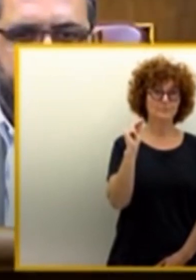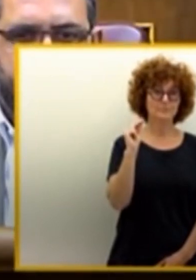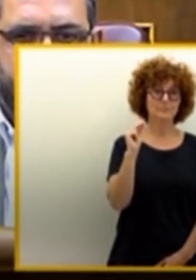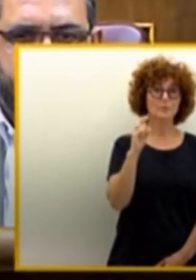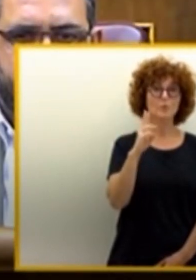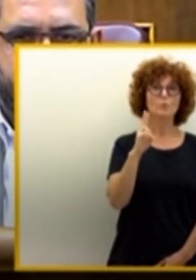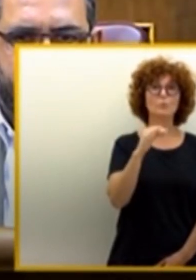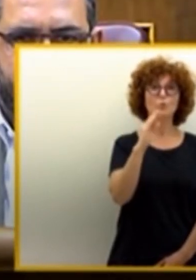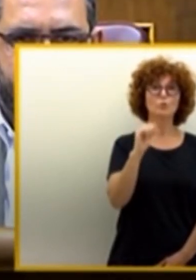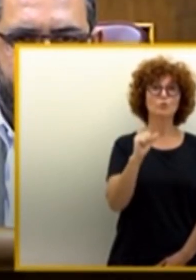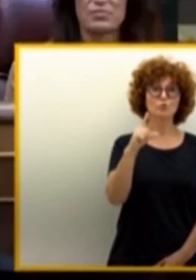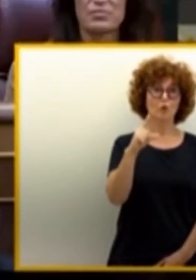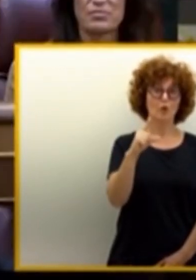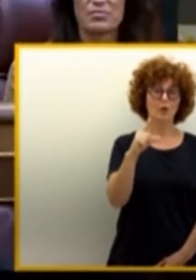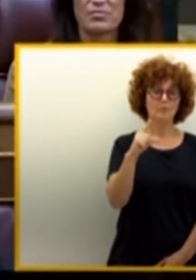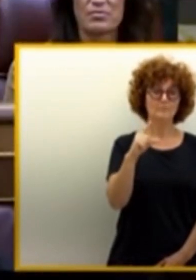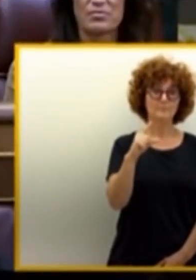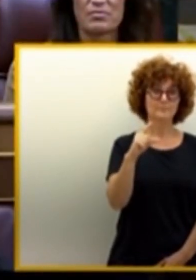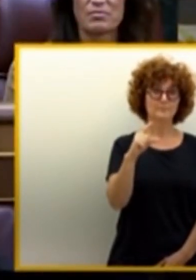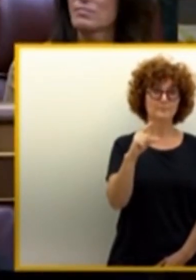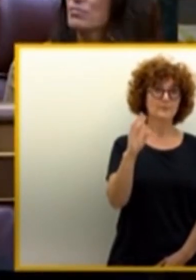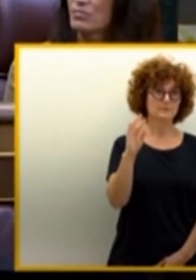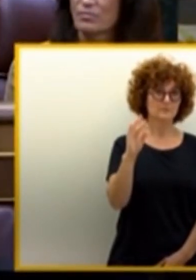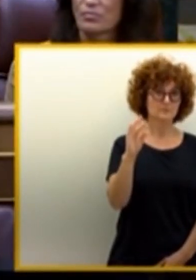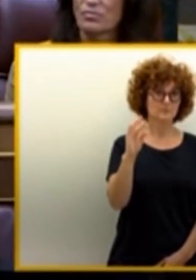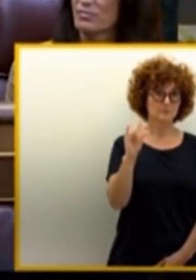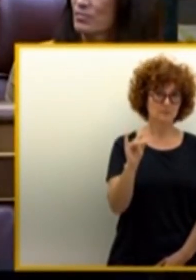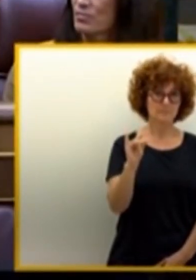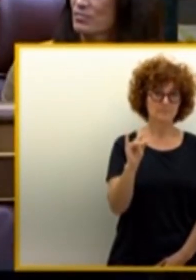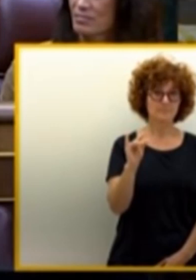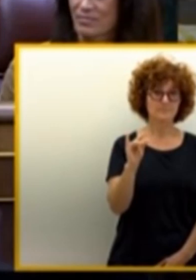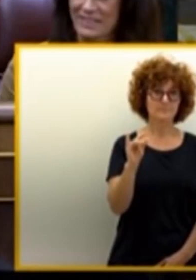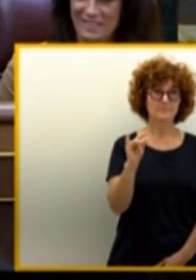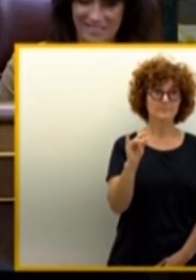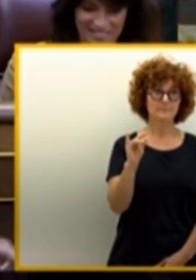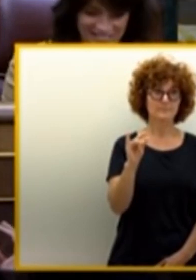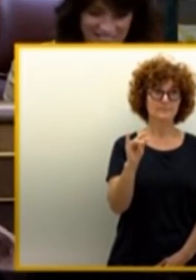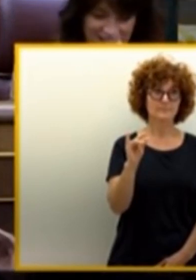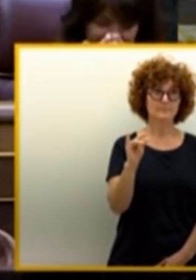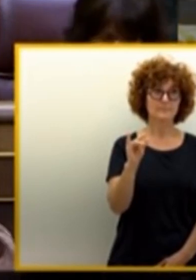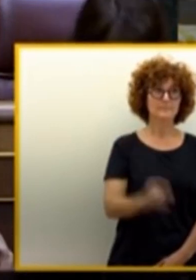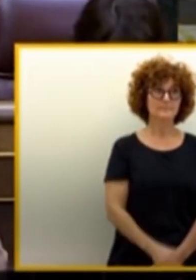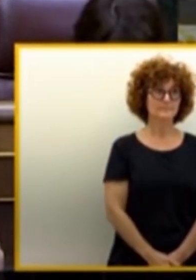¿Puyol, Bonel, Eduard? Sí. Sí. Sí.